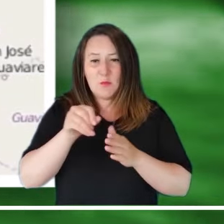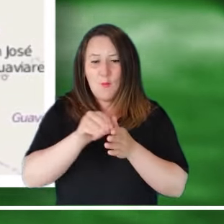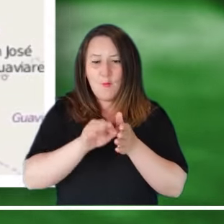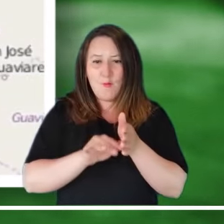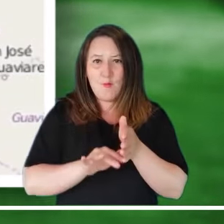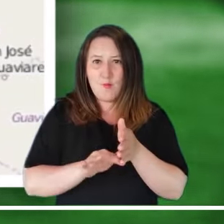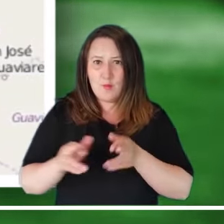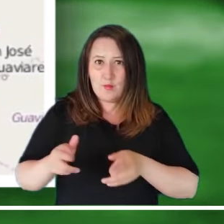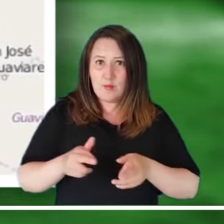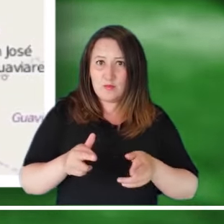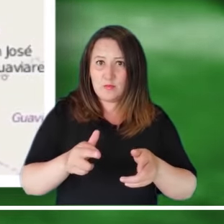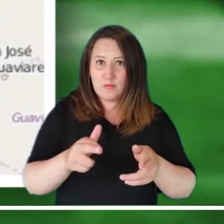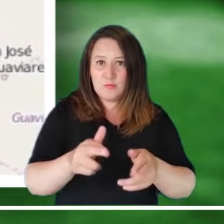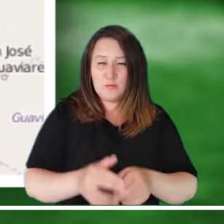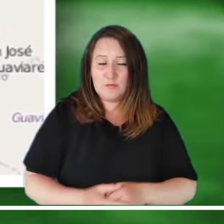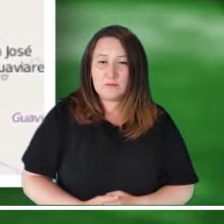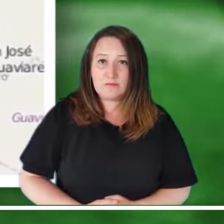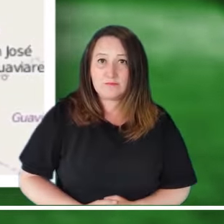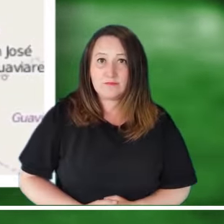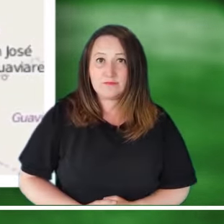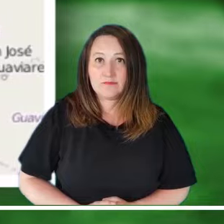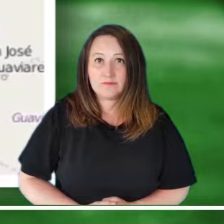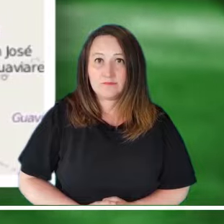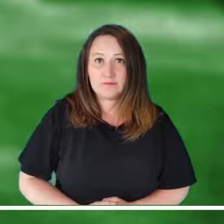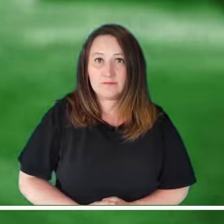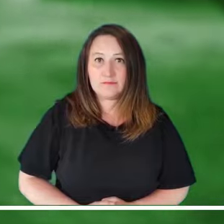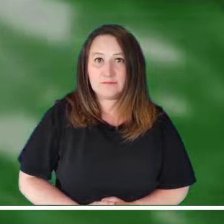caudales registrados en los últimos días.